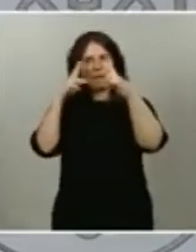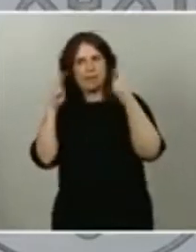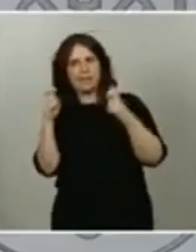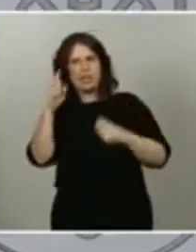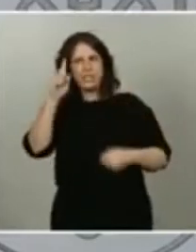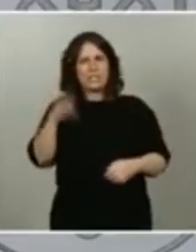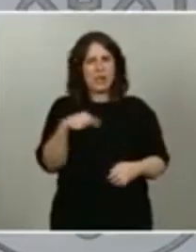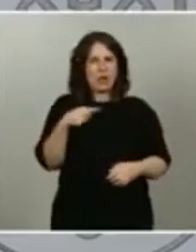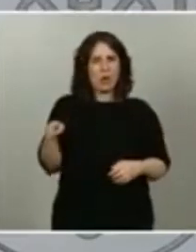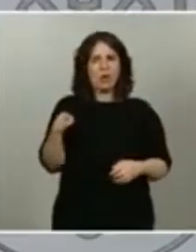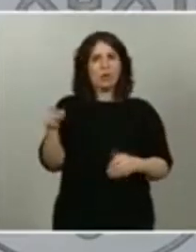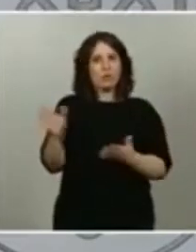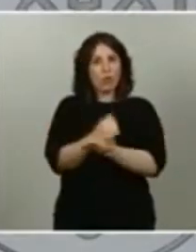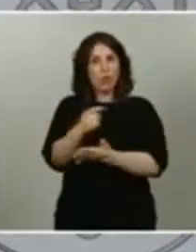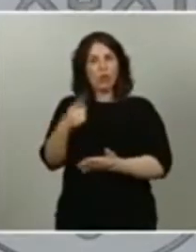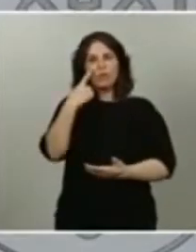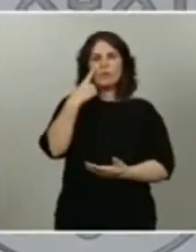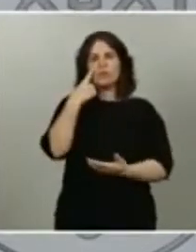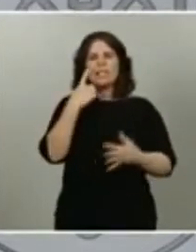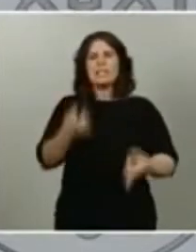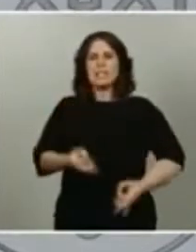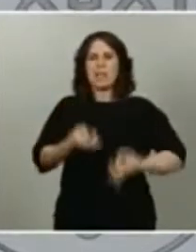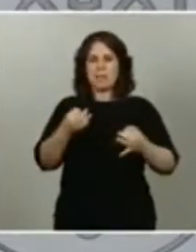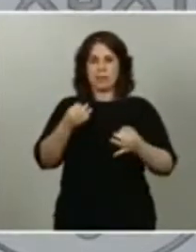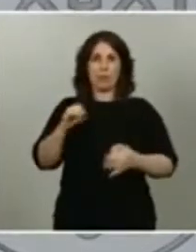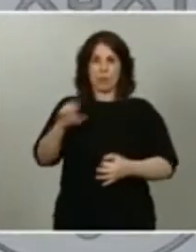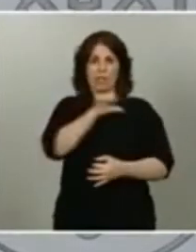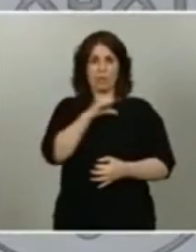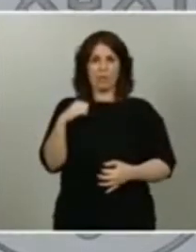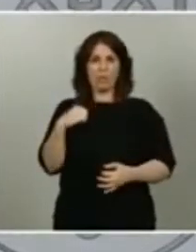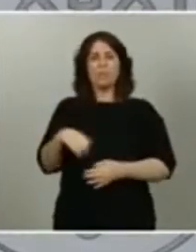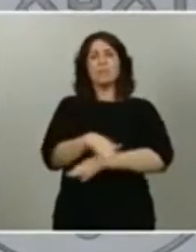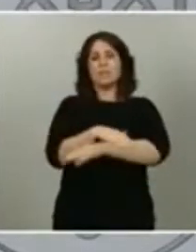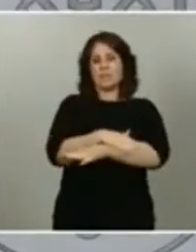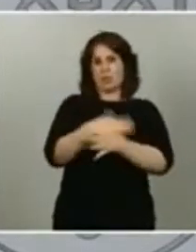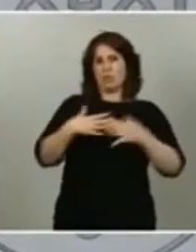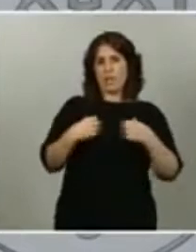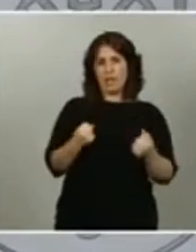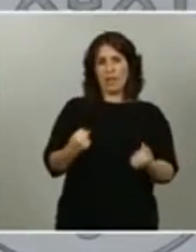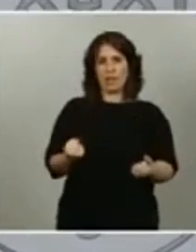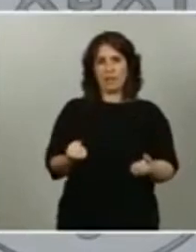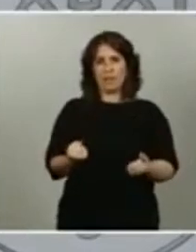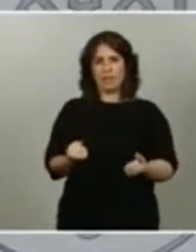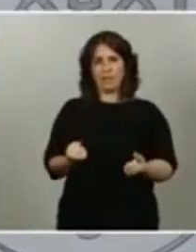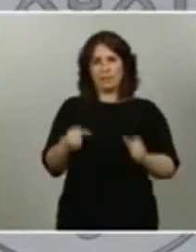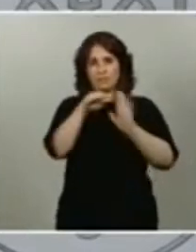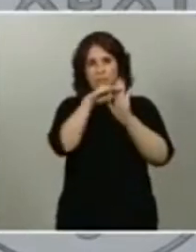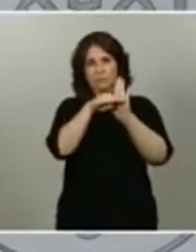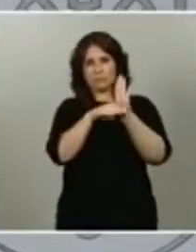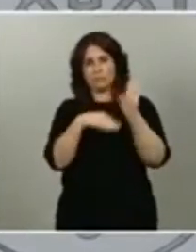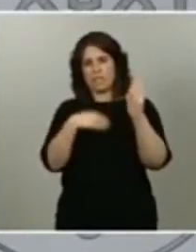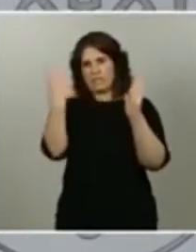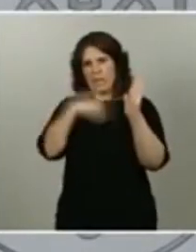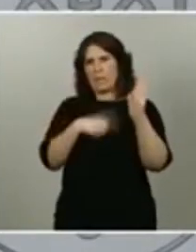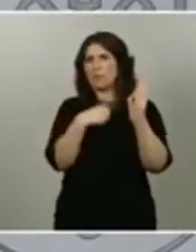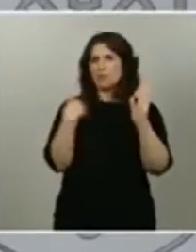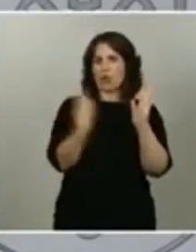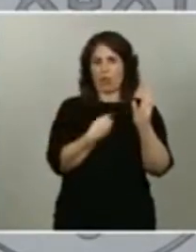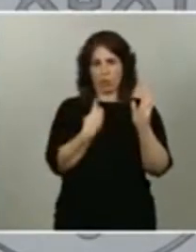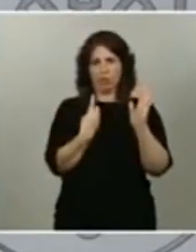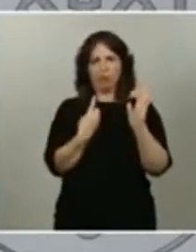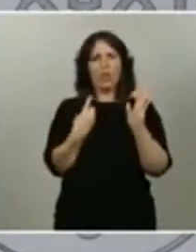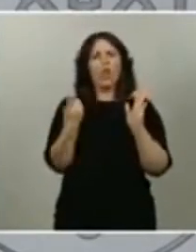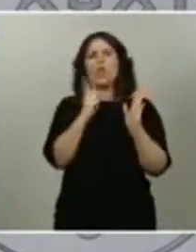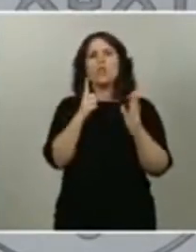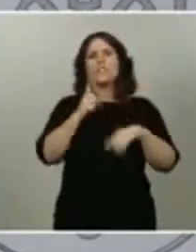autónomas y en el propio Ministerio de Sanidad. Unos parámetros que no dependen solo del número de personas